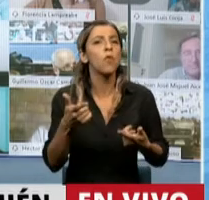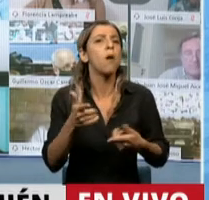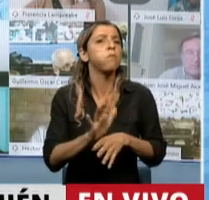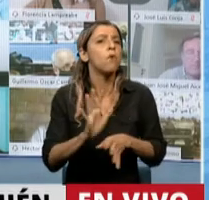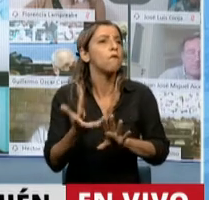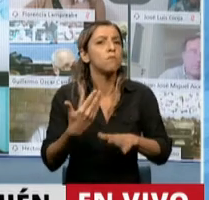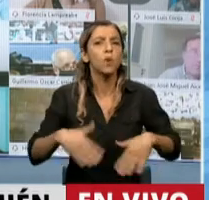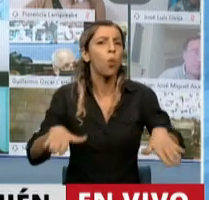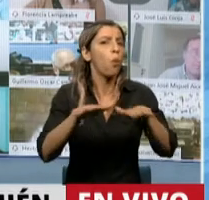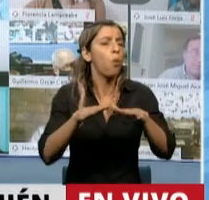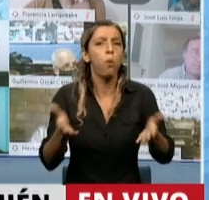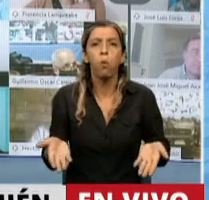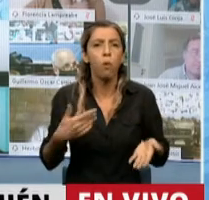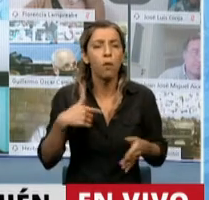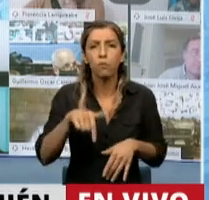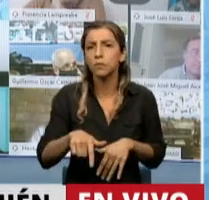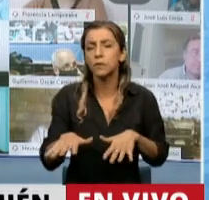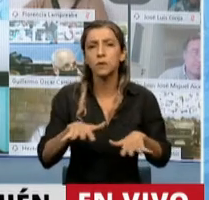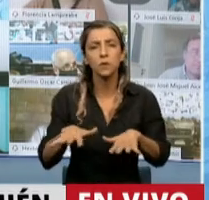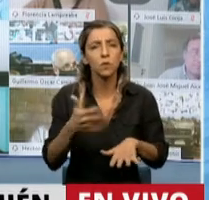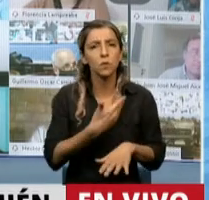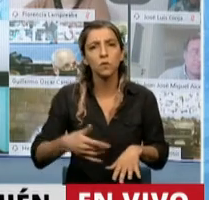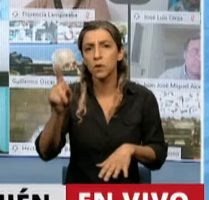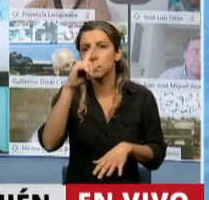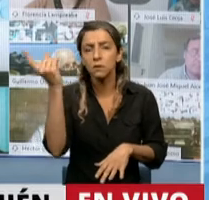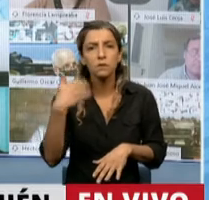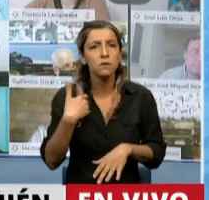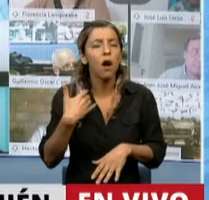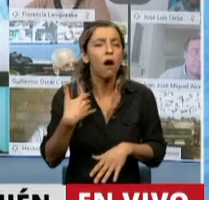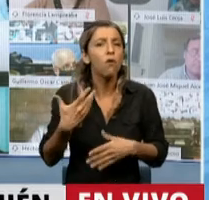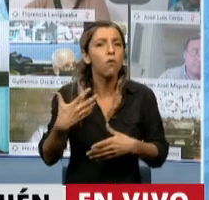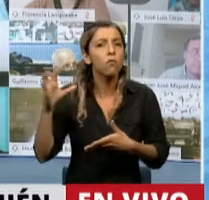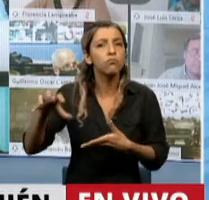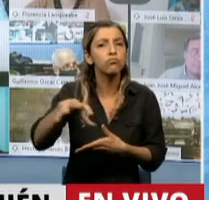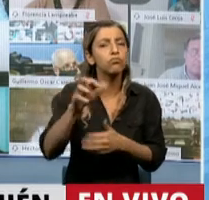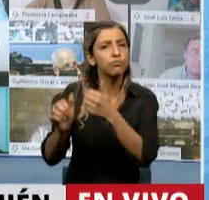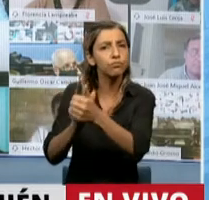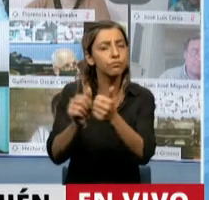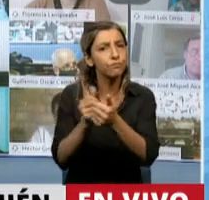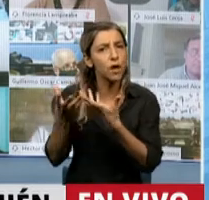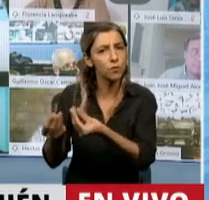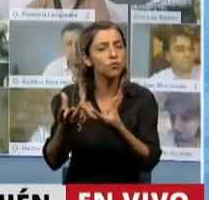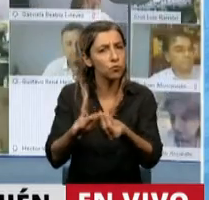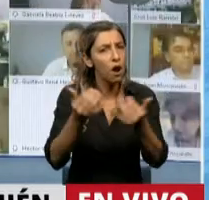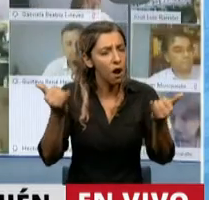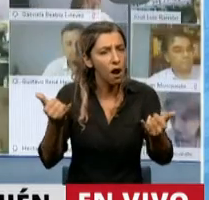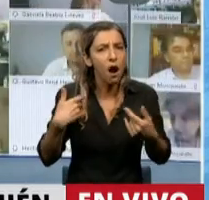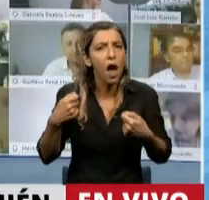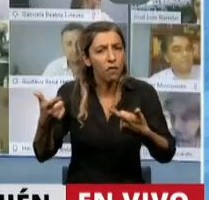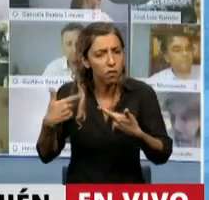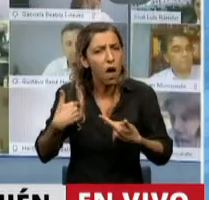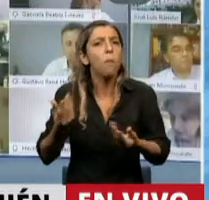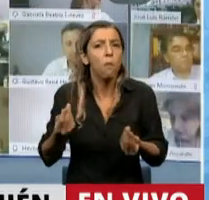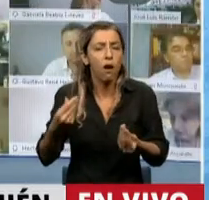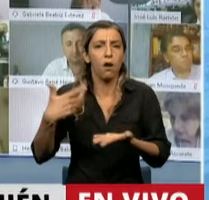de profunda crisis la ayuda del Estado a las empresas para que puedan seguir produciendo, generando riqueza y